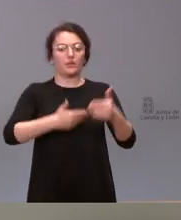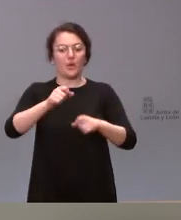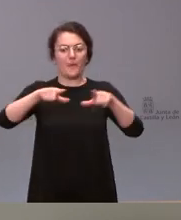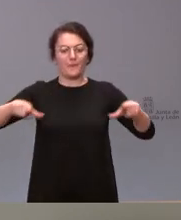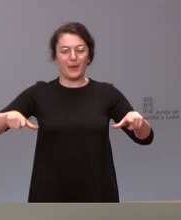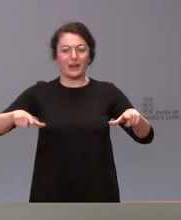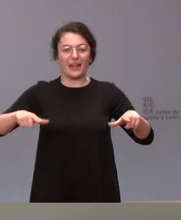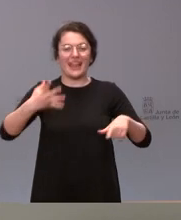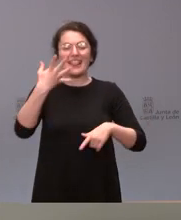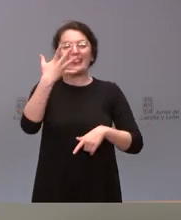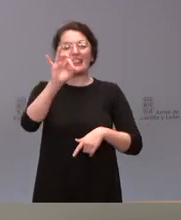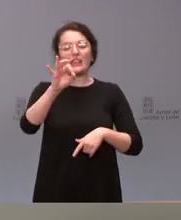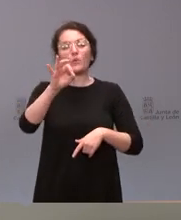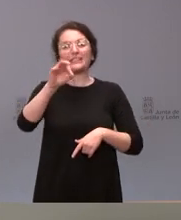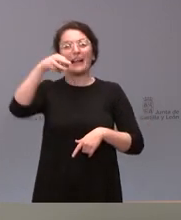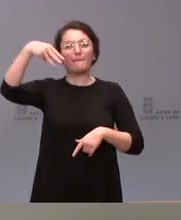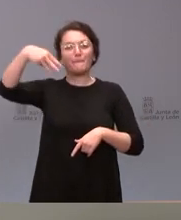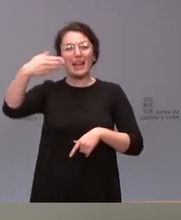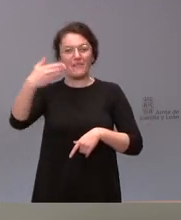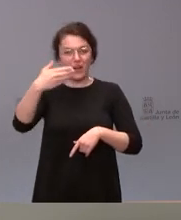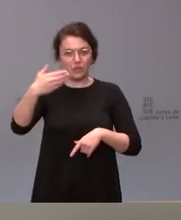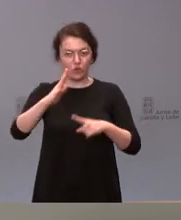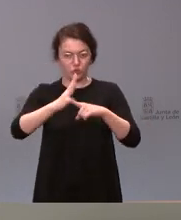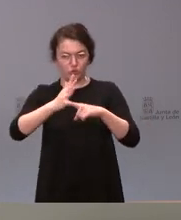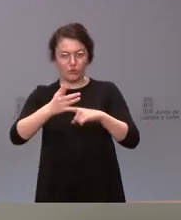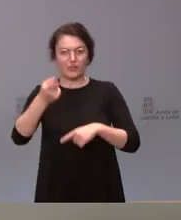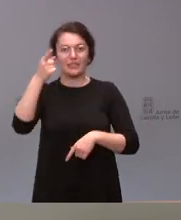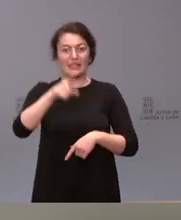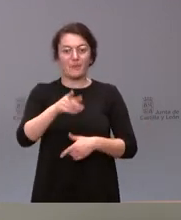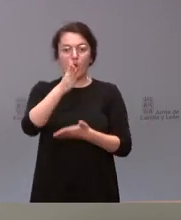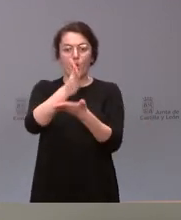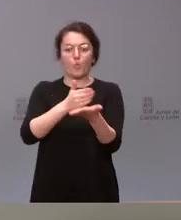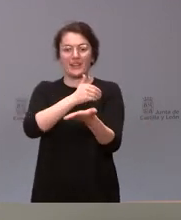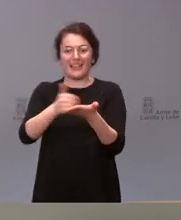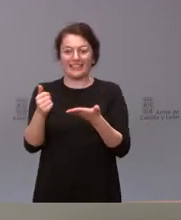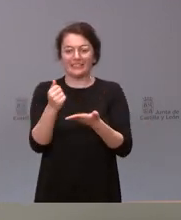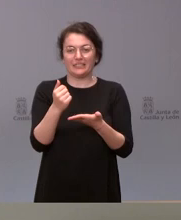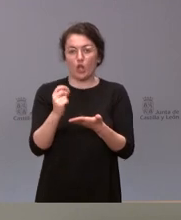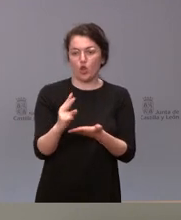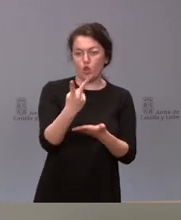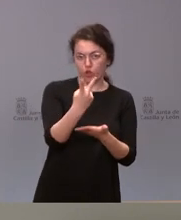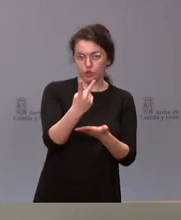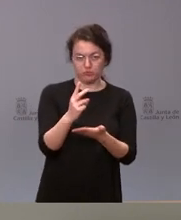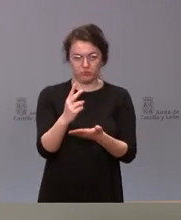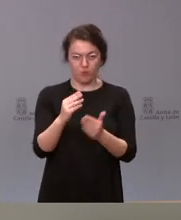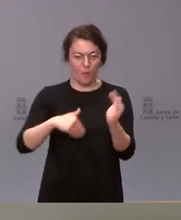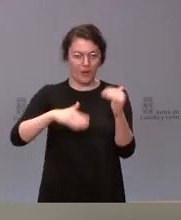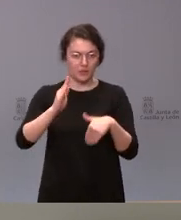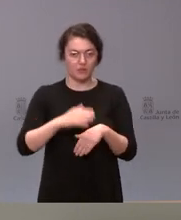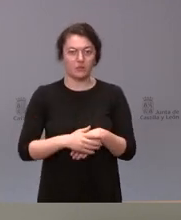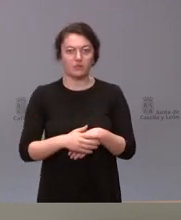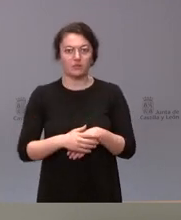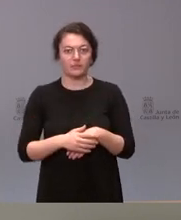megavatios y aquello se corresponde a más de una comunidad autónoma y a las respectivas comunidades autónomas corresponden los de